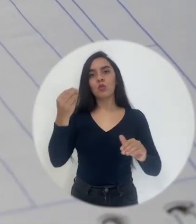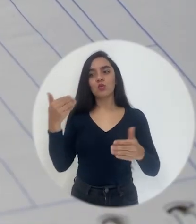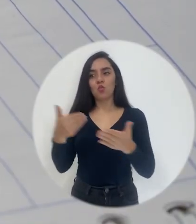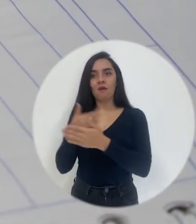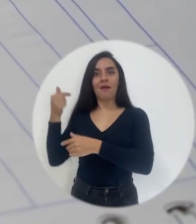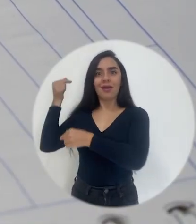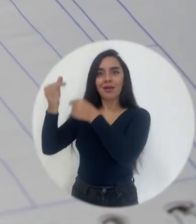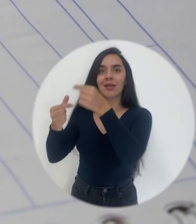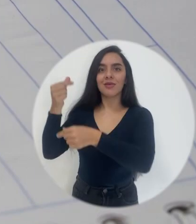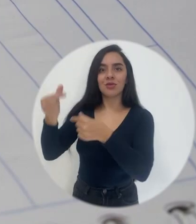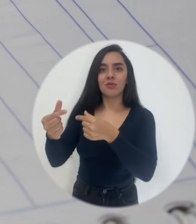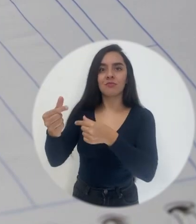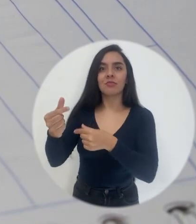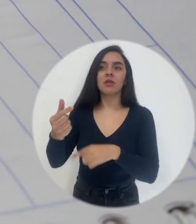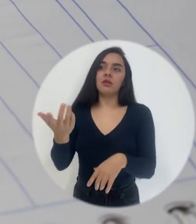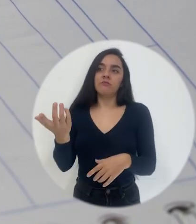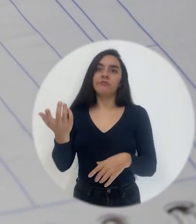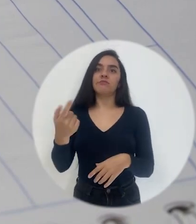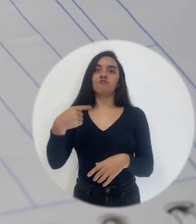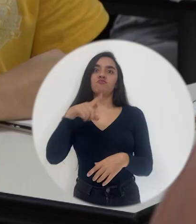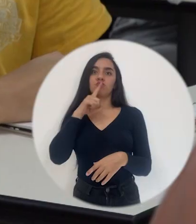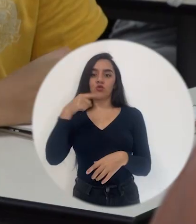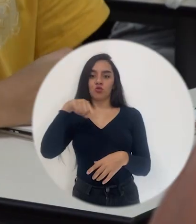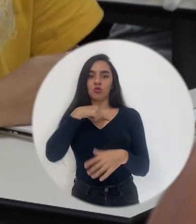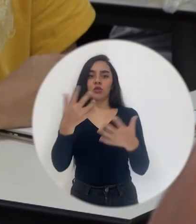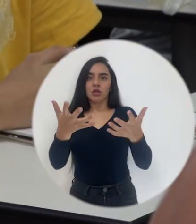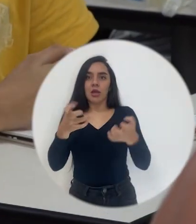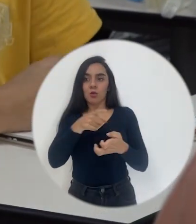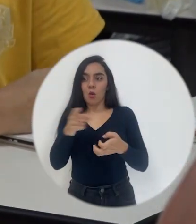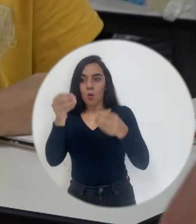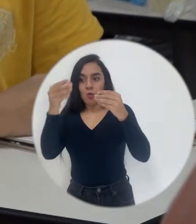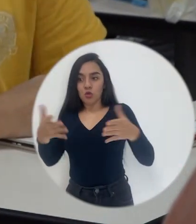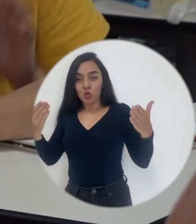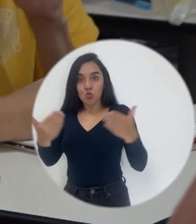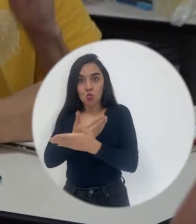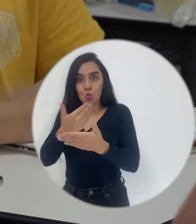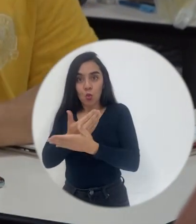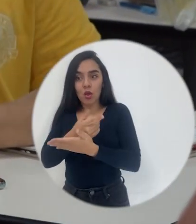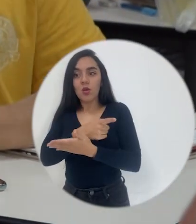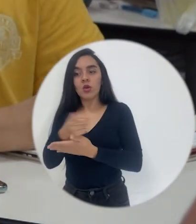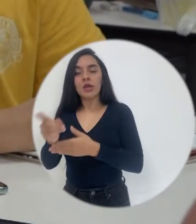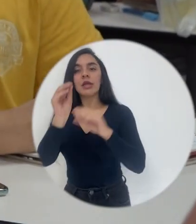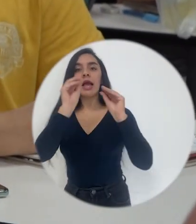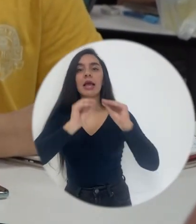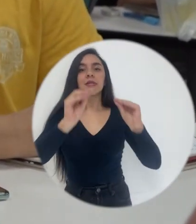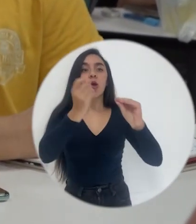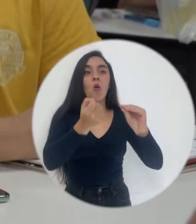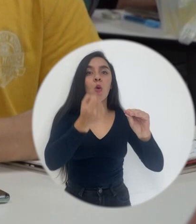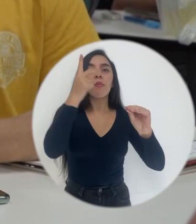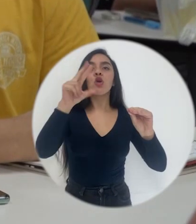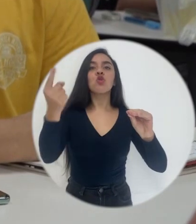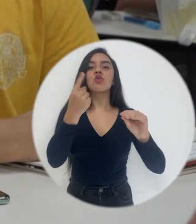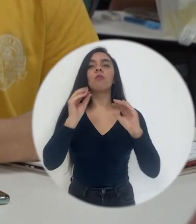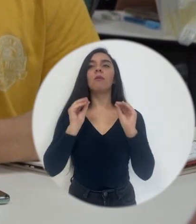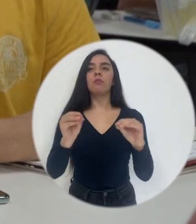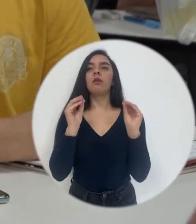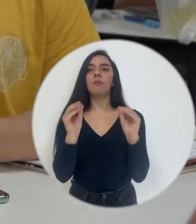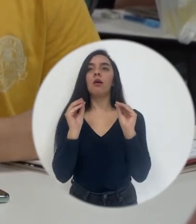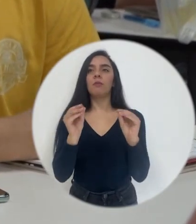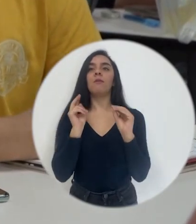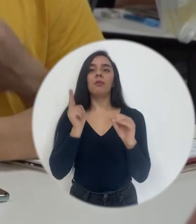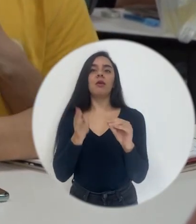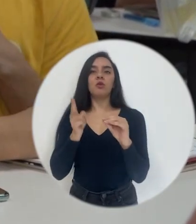generaciones y que queremos que sean maestros que enseñen de manera comprensiva, ¿verdad?, no solo mecánico, sino que...